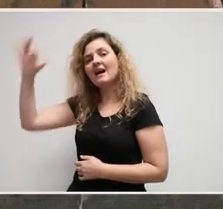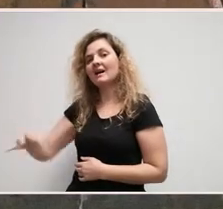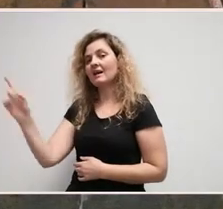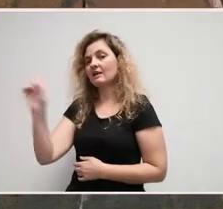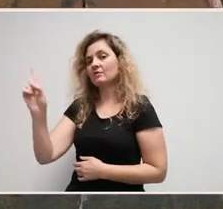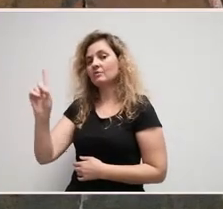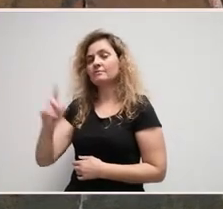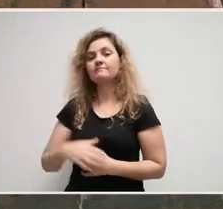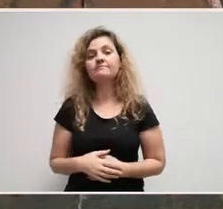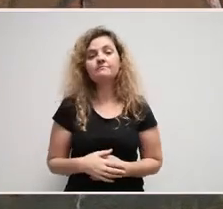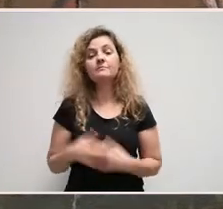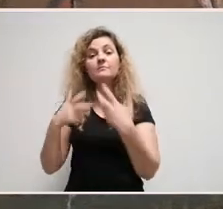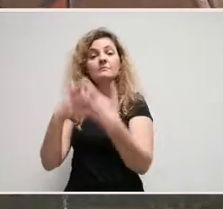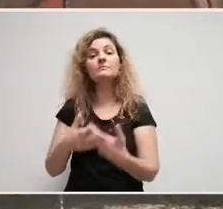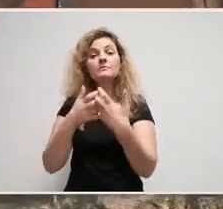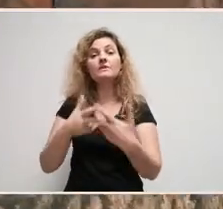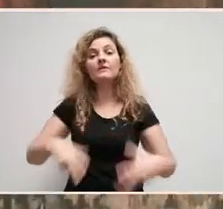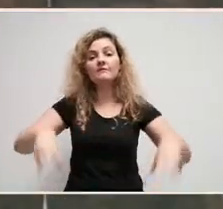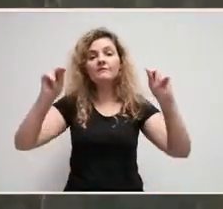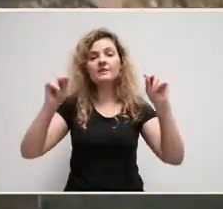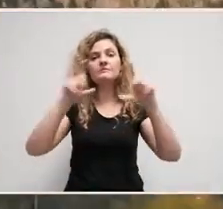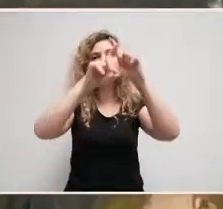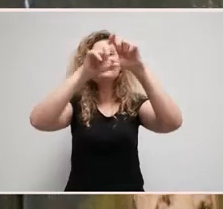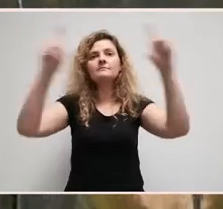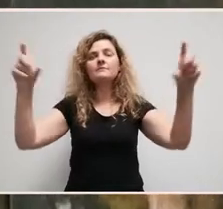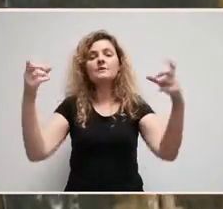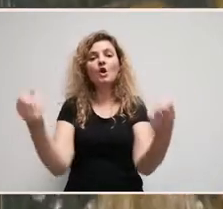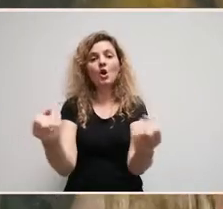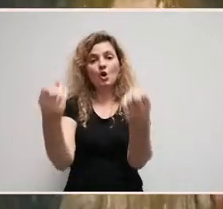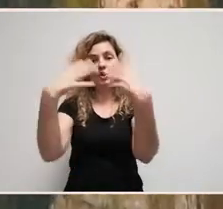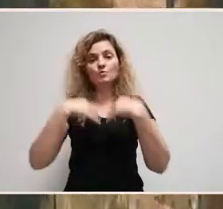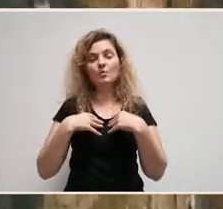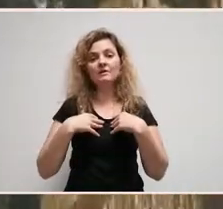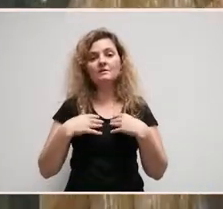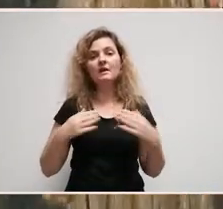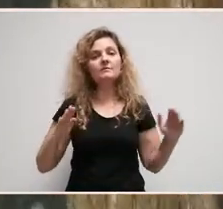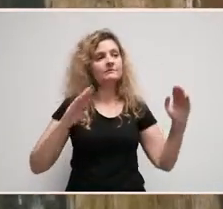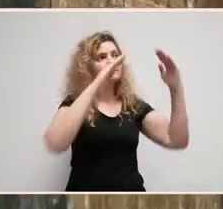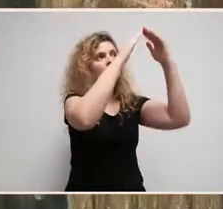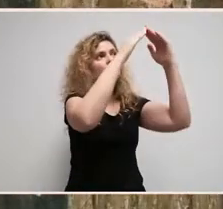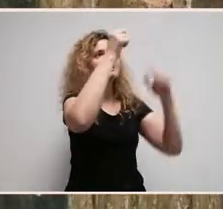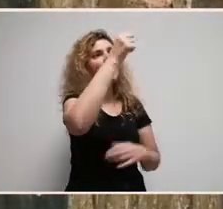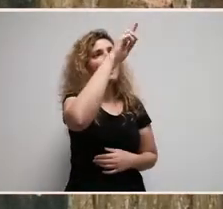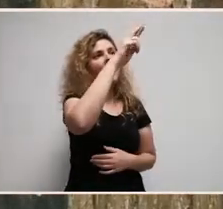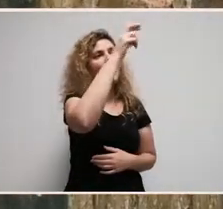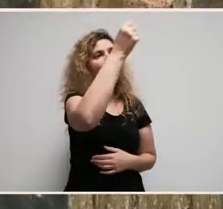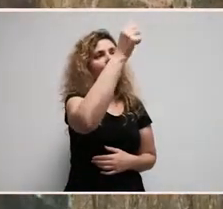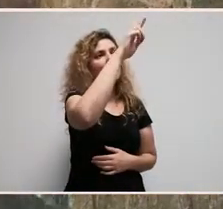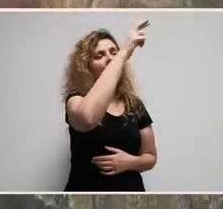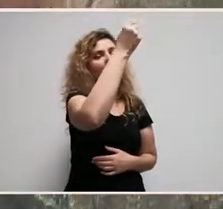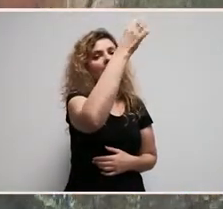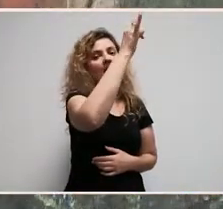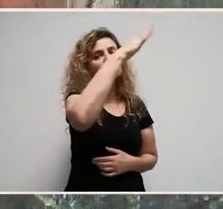Rematada a batalla, o segundo registro trasladanos á cima do Monte Ararat, lugar ao que foron